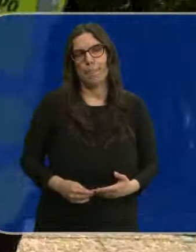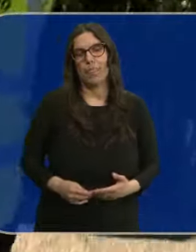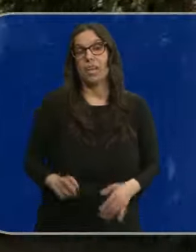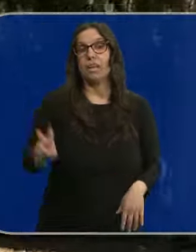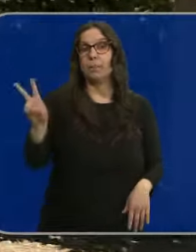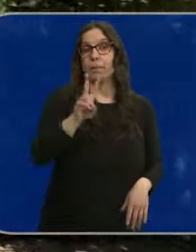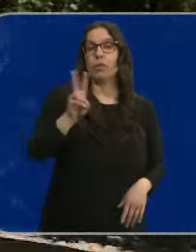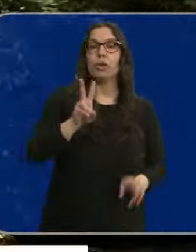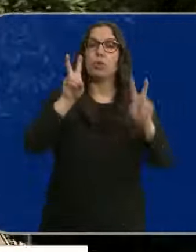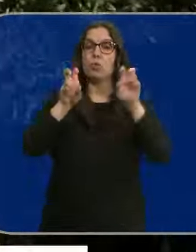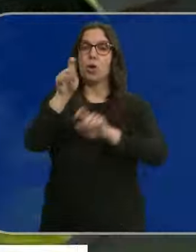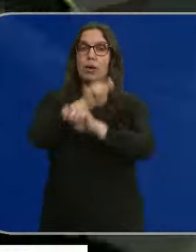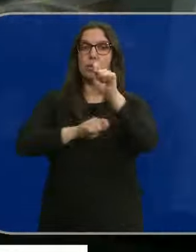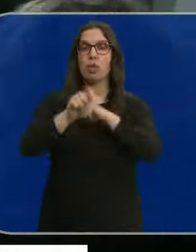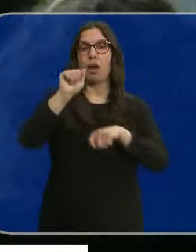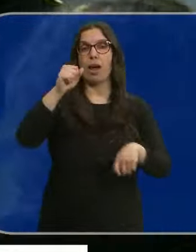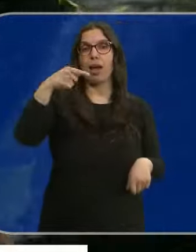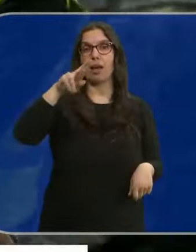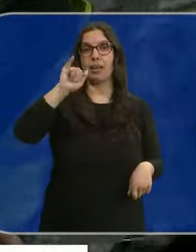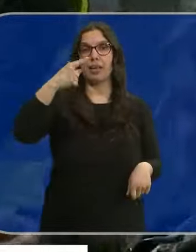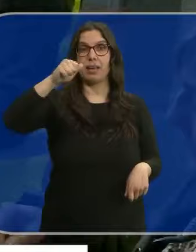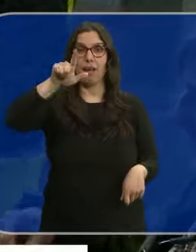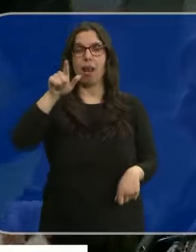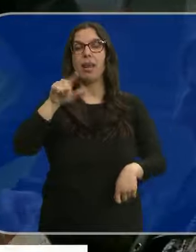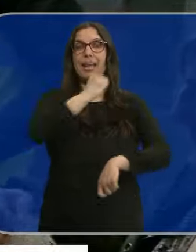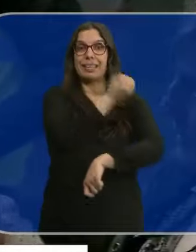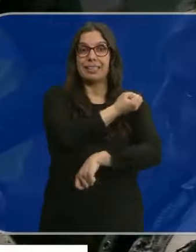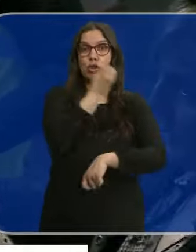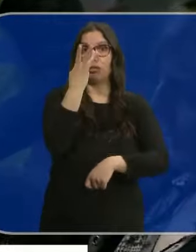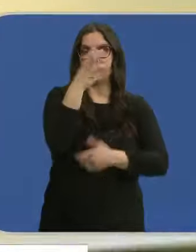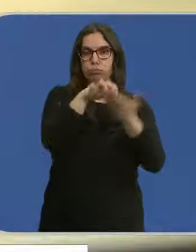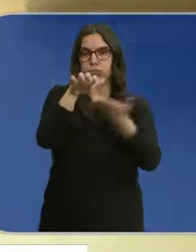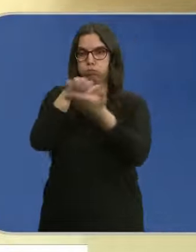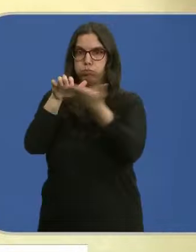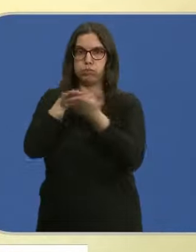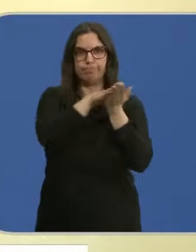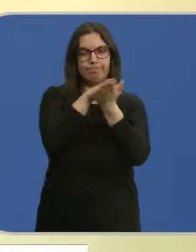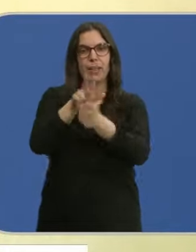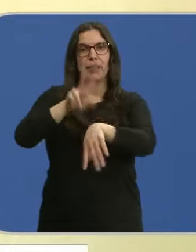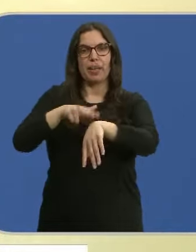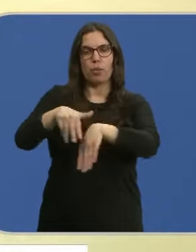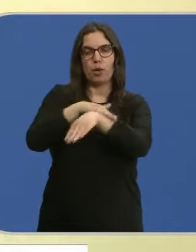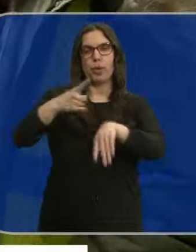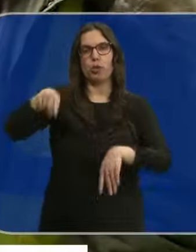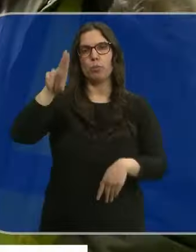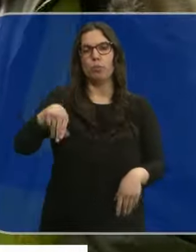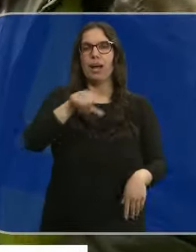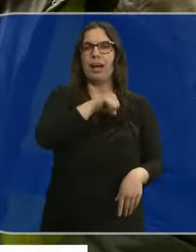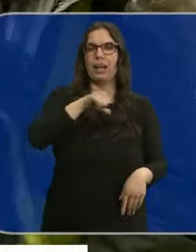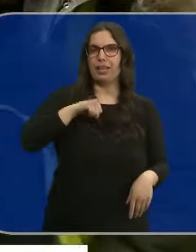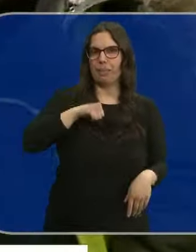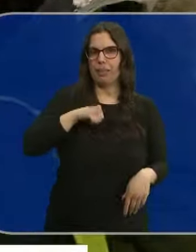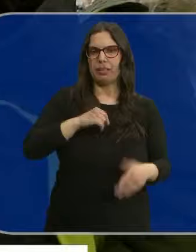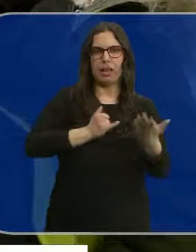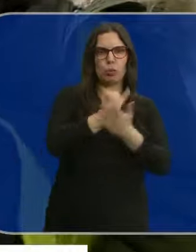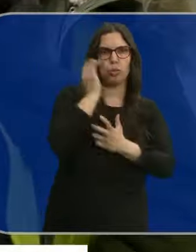En Valladolid, la nueva Asociación Agrigal ha registrado esta mañana tres escritos en la delegación del gobierno. Son agricultores y ganaderos independientes que se